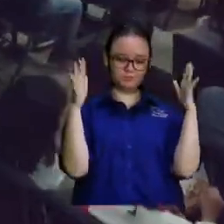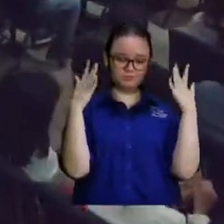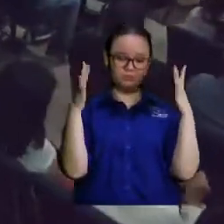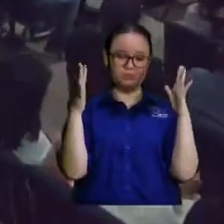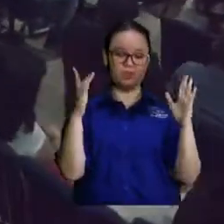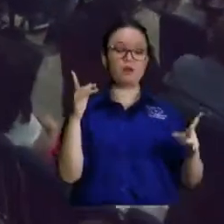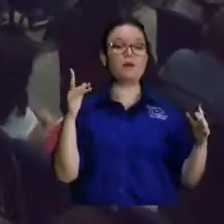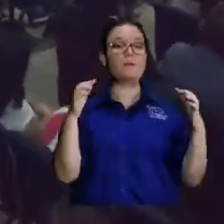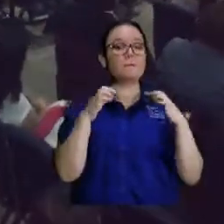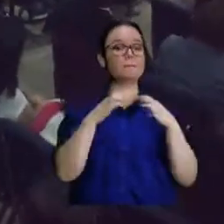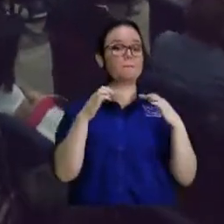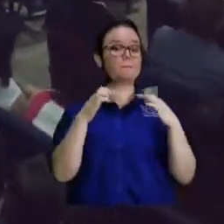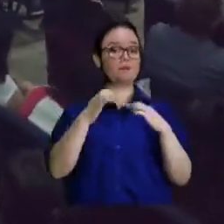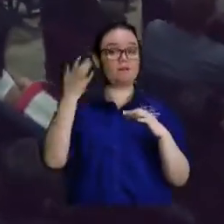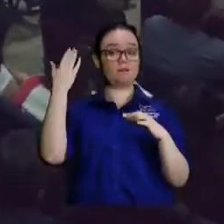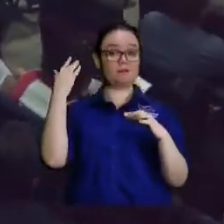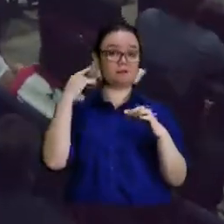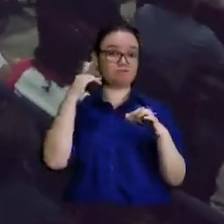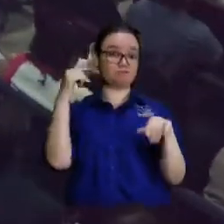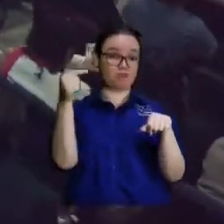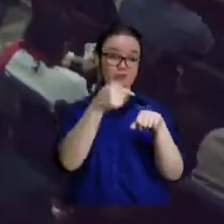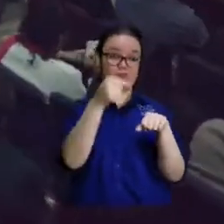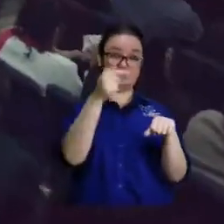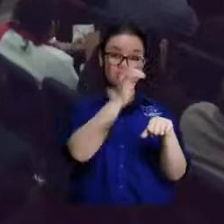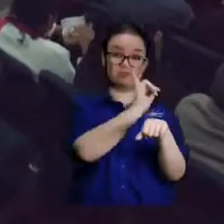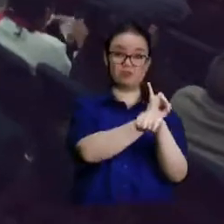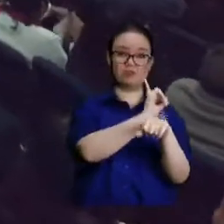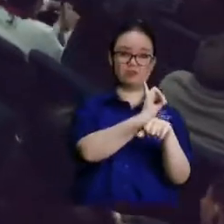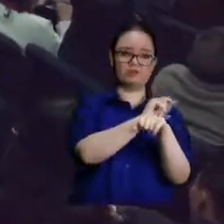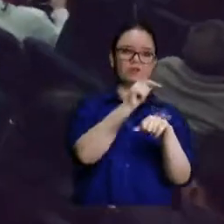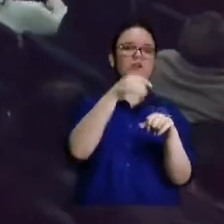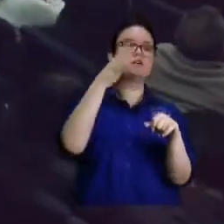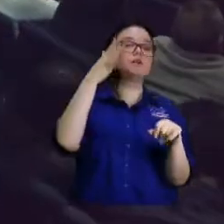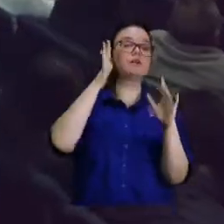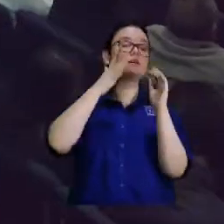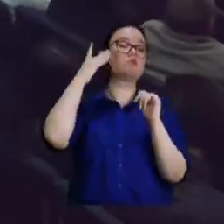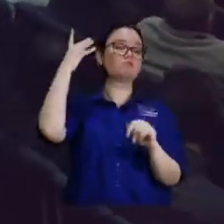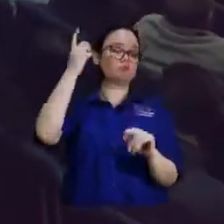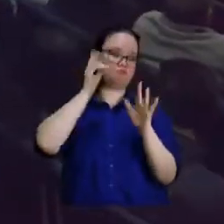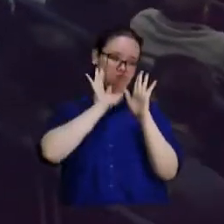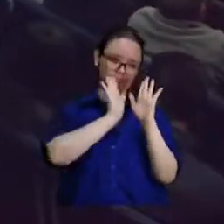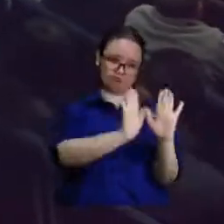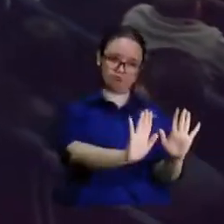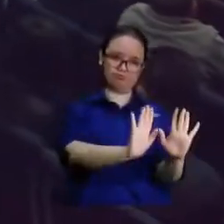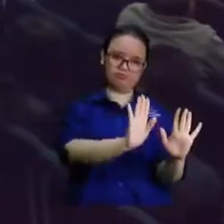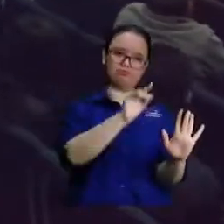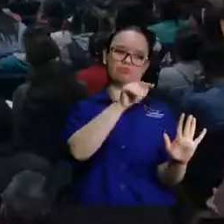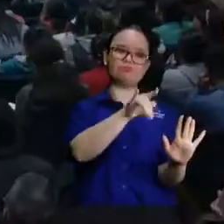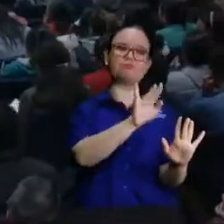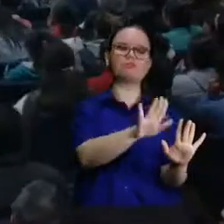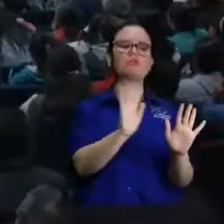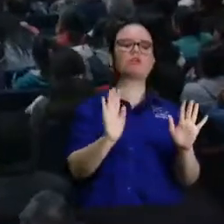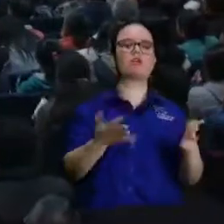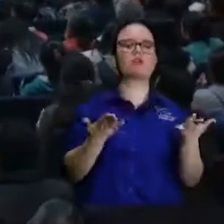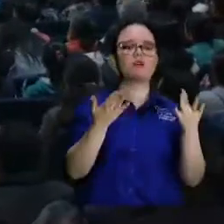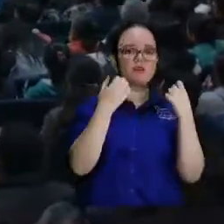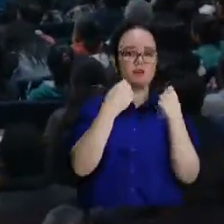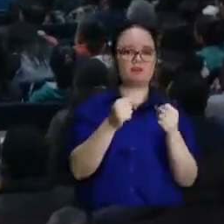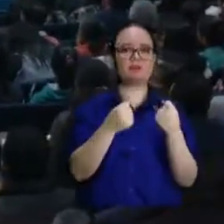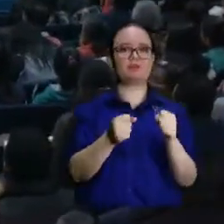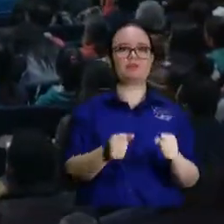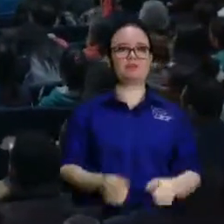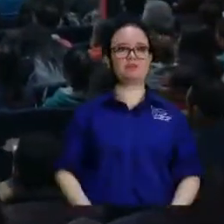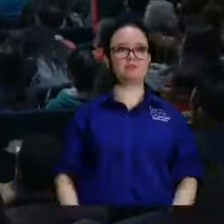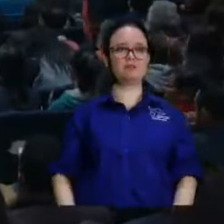Pablo persiguió a la iglesia y el señor lo frenó en el camino a Damasco y le dijo Pablo Saulo bueno no le dijo así le dijo